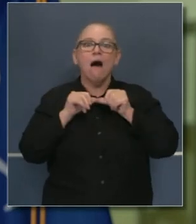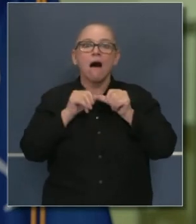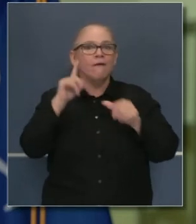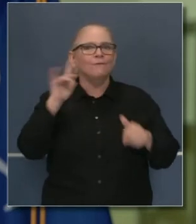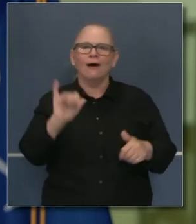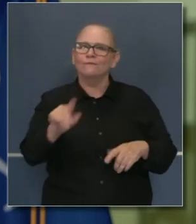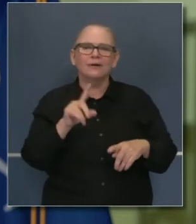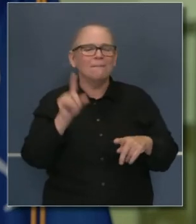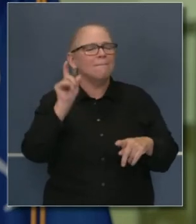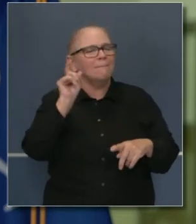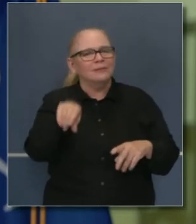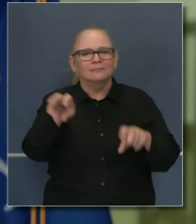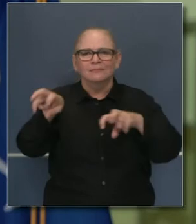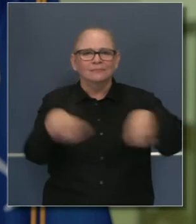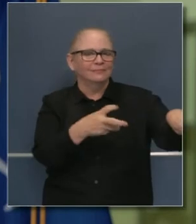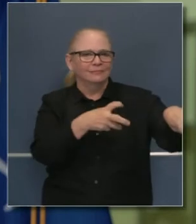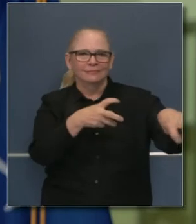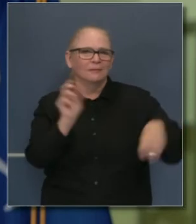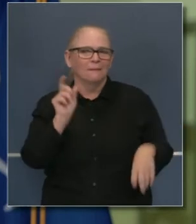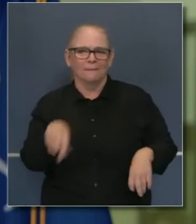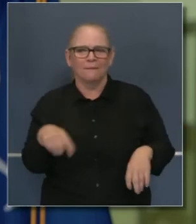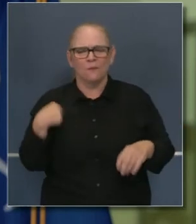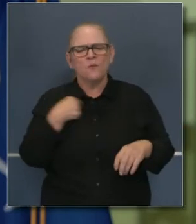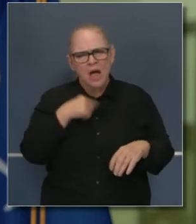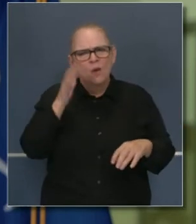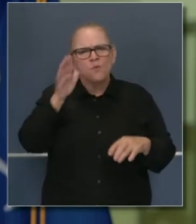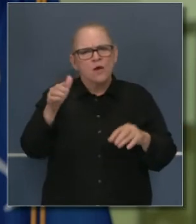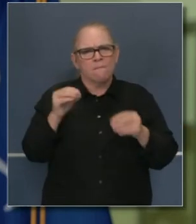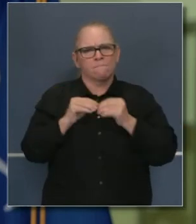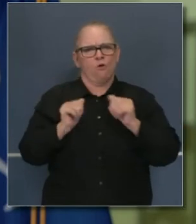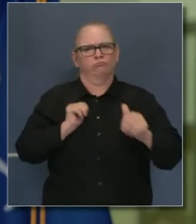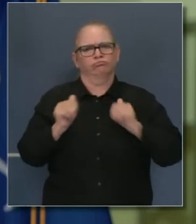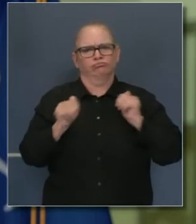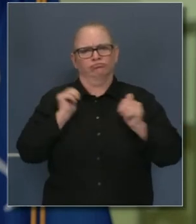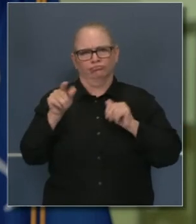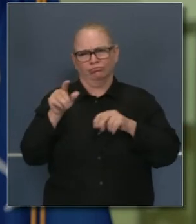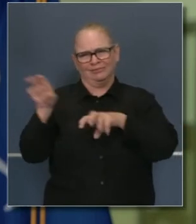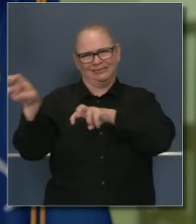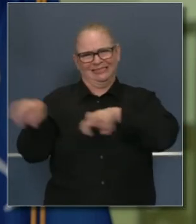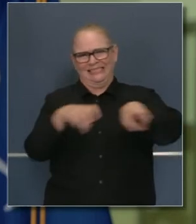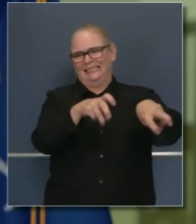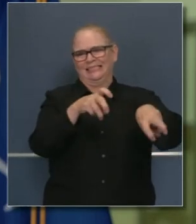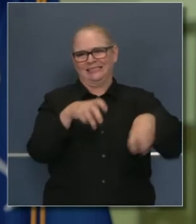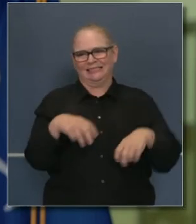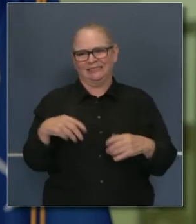constante de ansiedad y por lo tanto seguiremos siendo más agresivos que nunca.